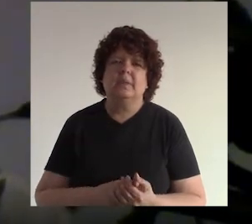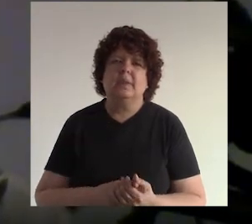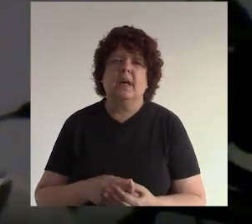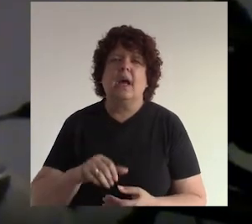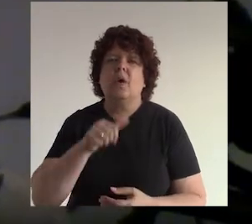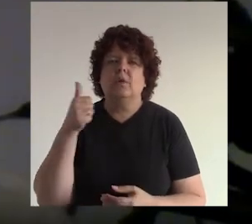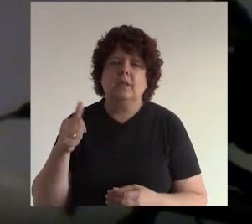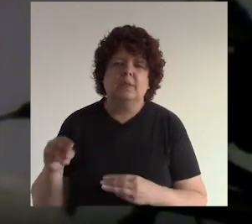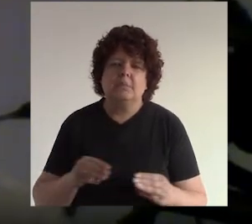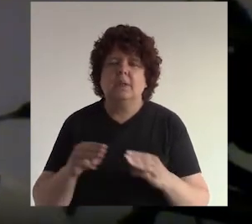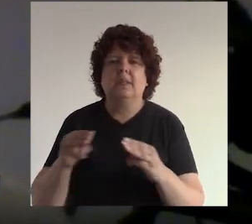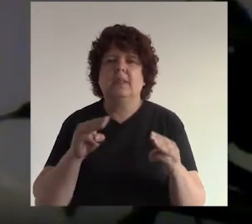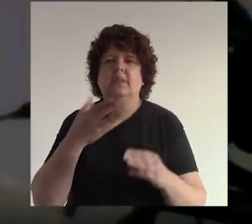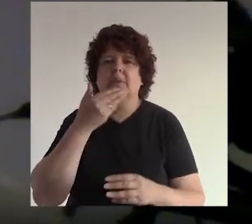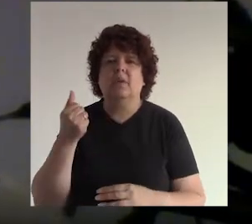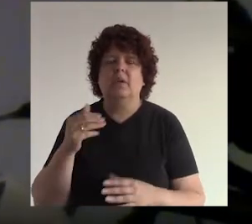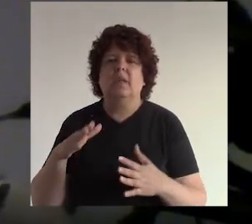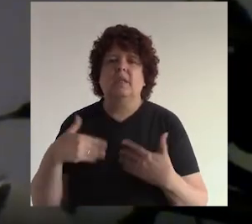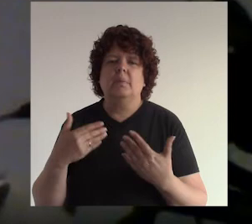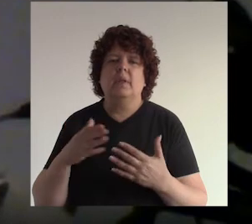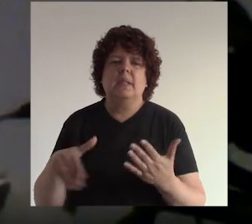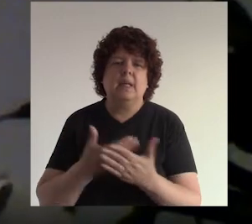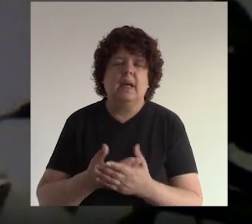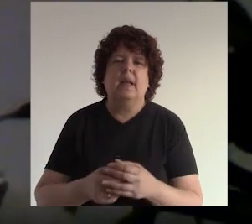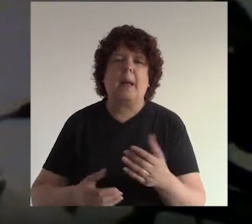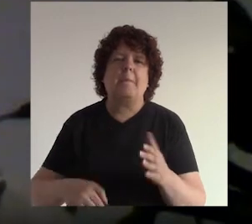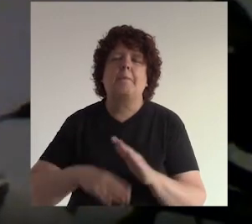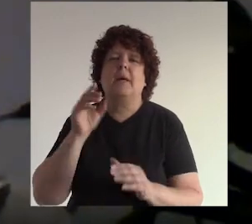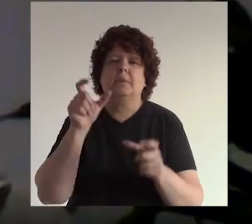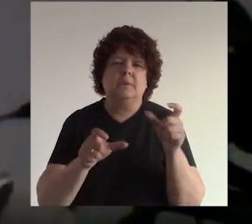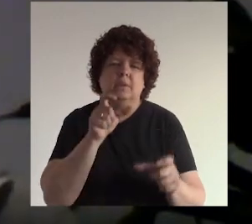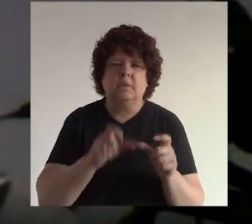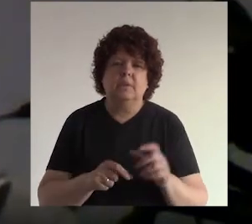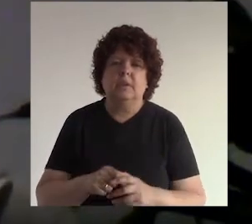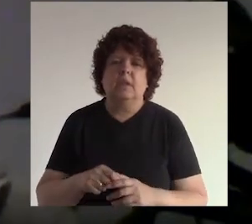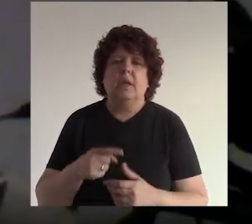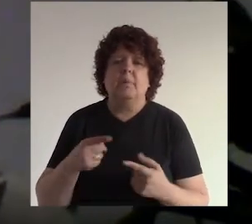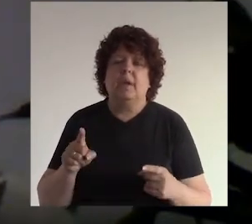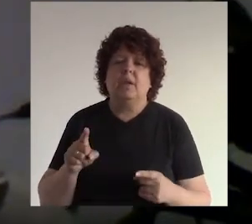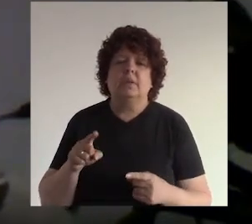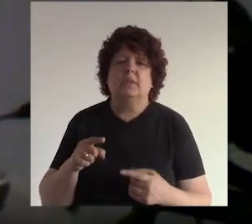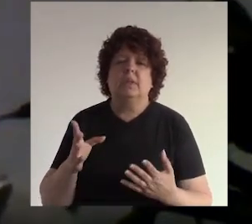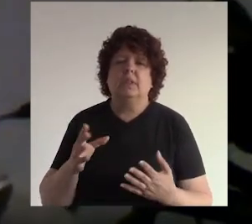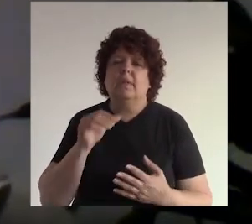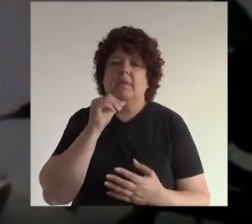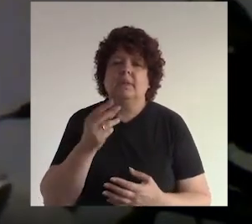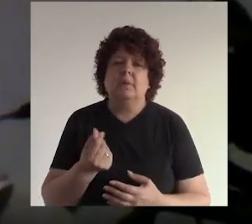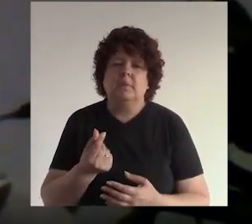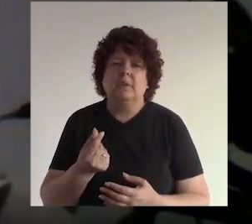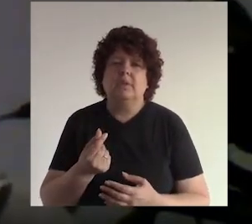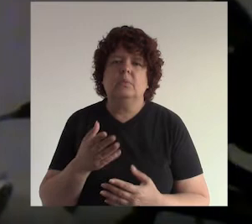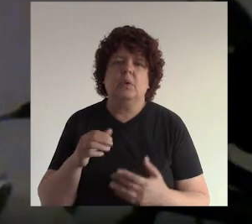de hecho hay formas más estratégicas de poder llegar a más personas pero definitivamente si el tema del presupuesto